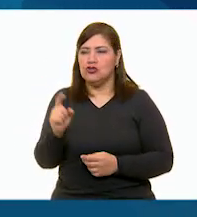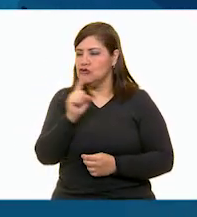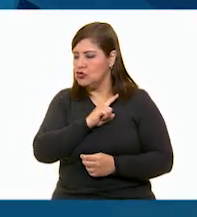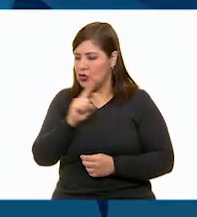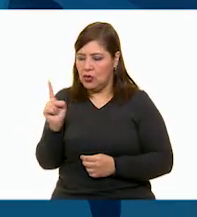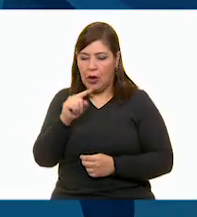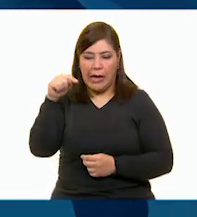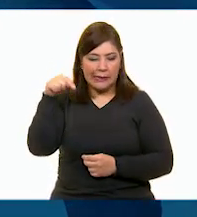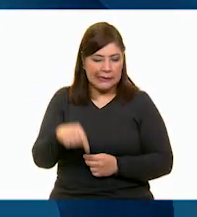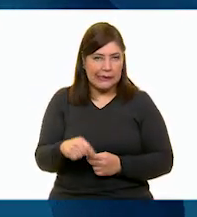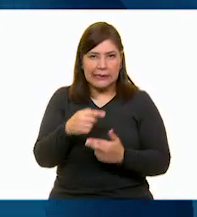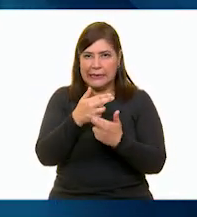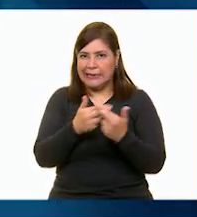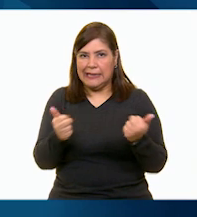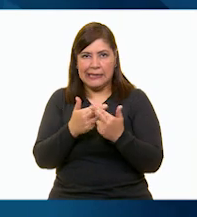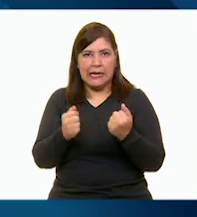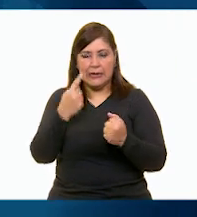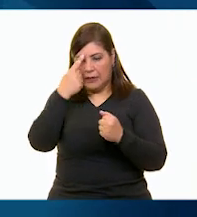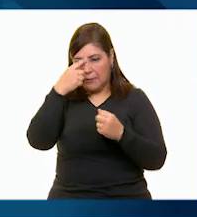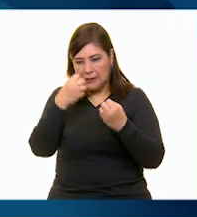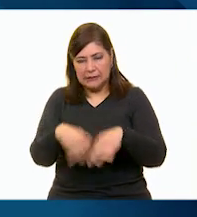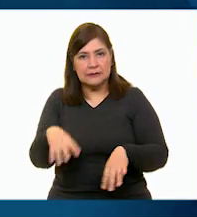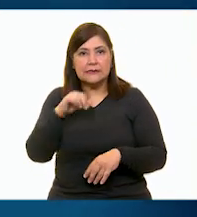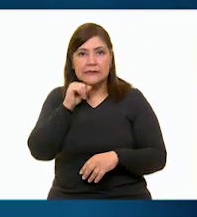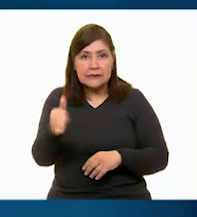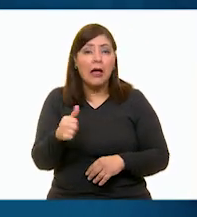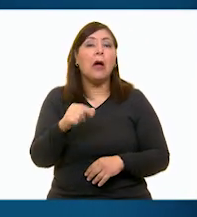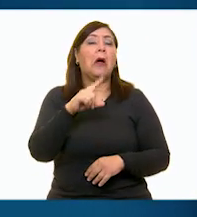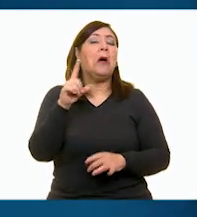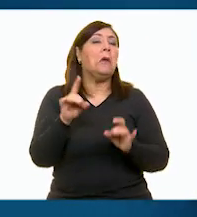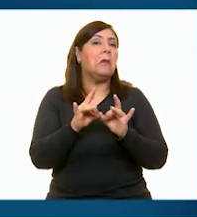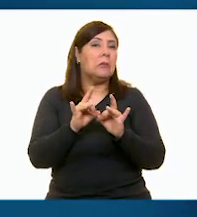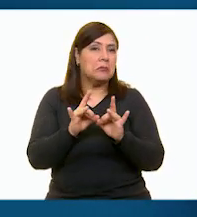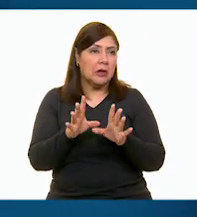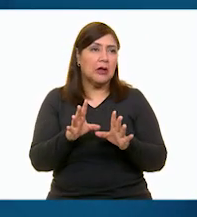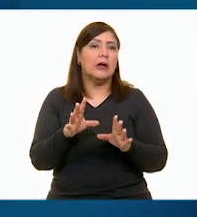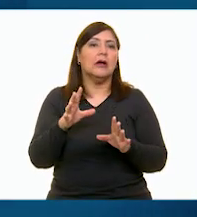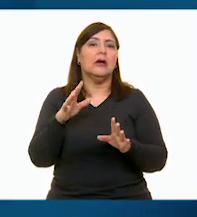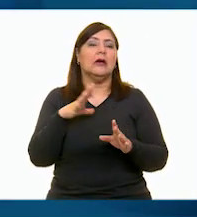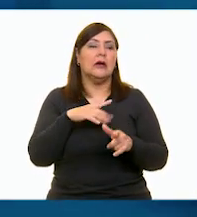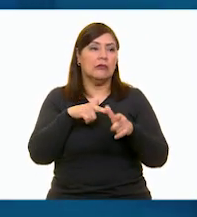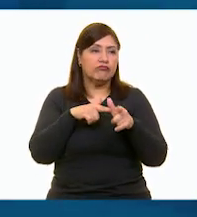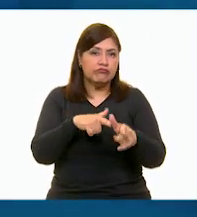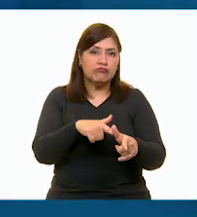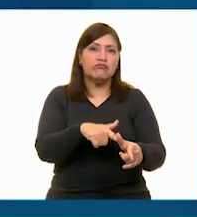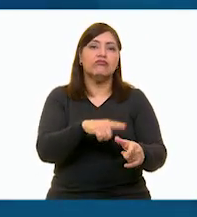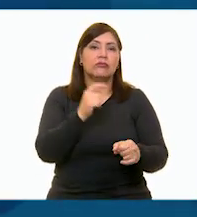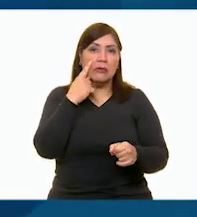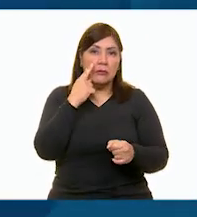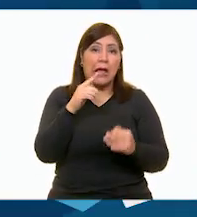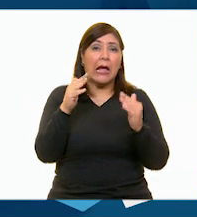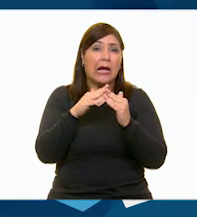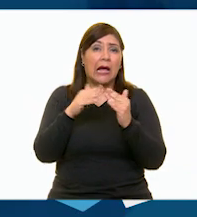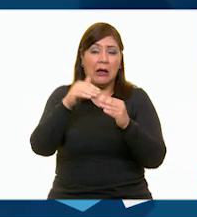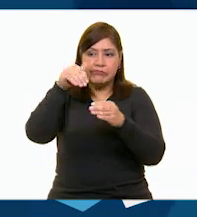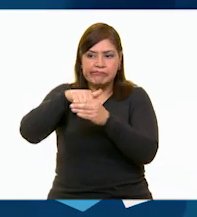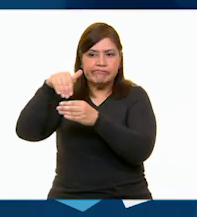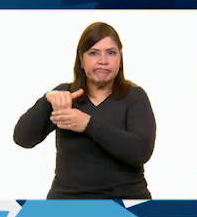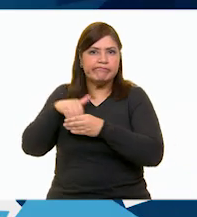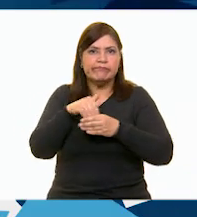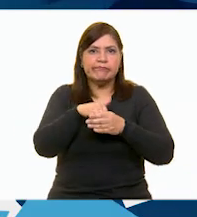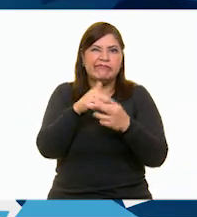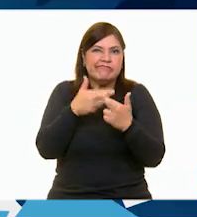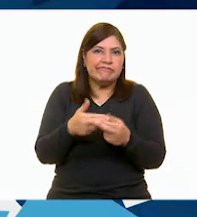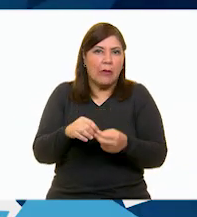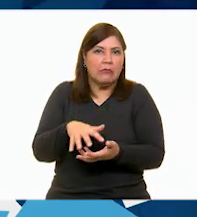no se desperdicia nada. y entonces siguieron llenando la casa de bolsitas.